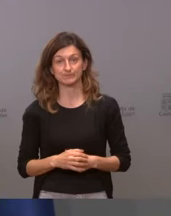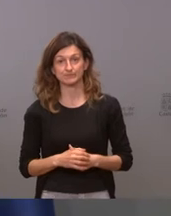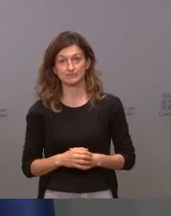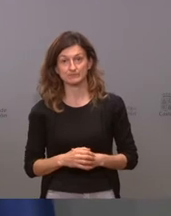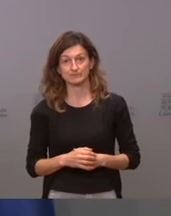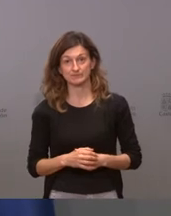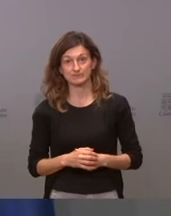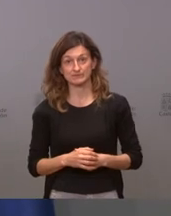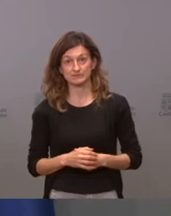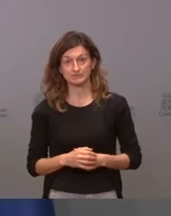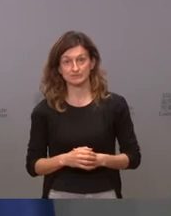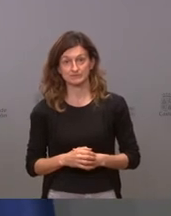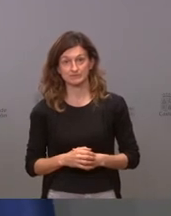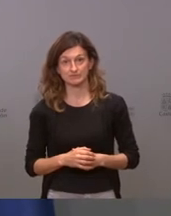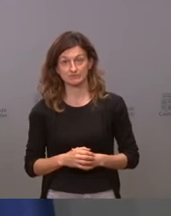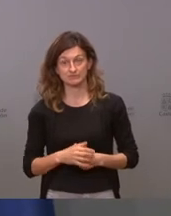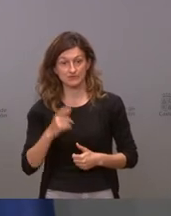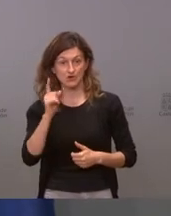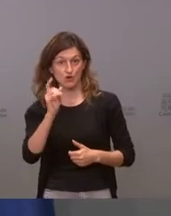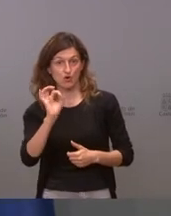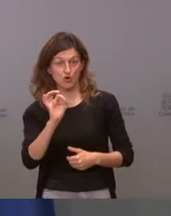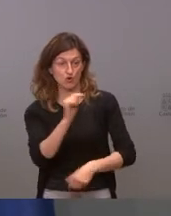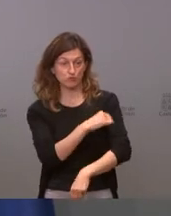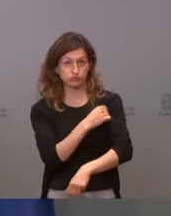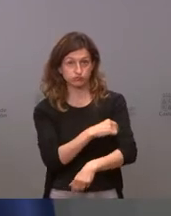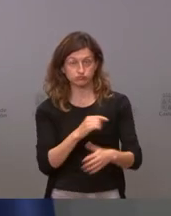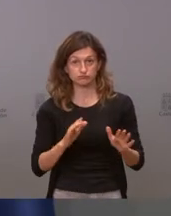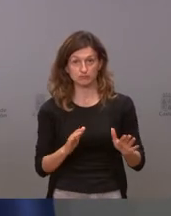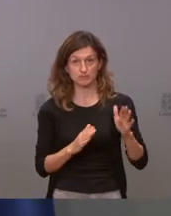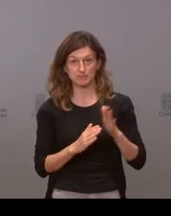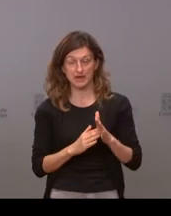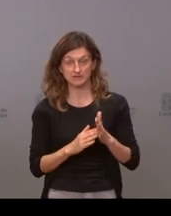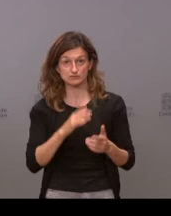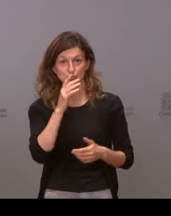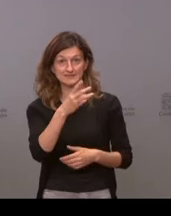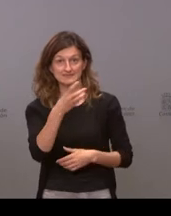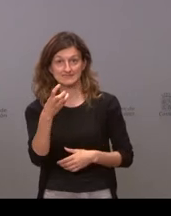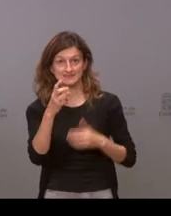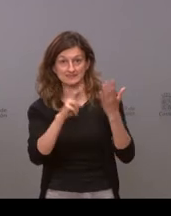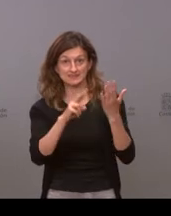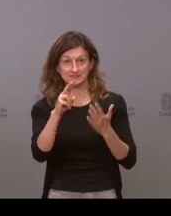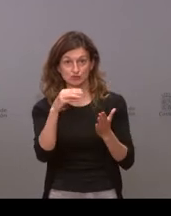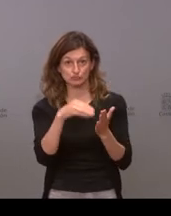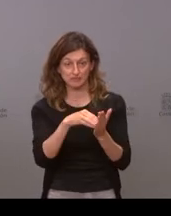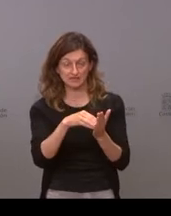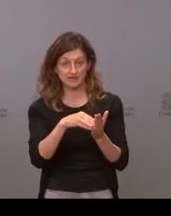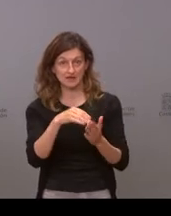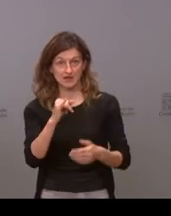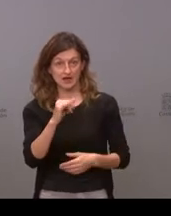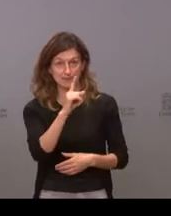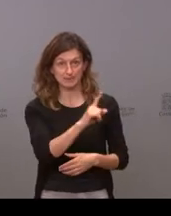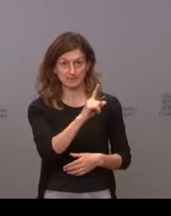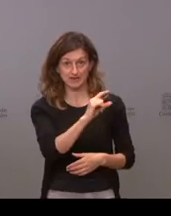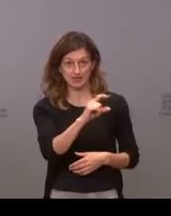es decir que o paras las primeras porque en esas 372.000 hay también primeras